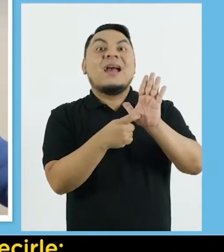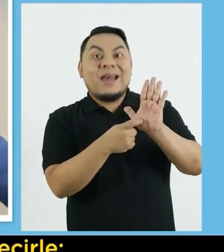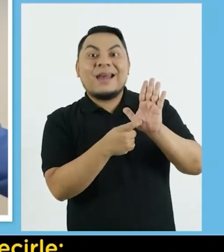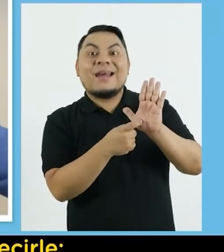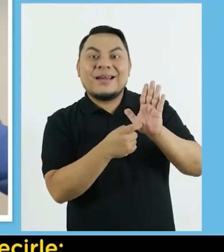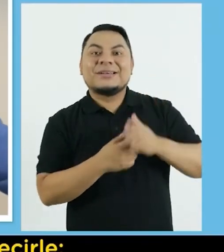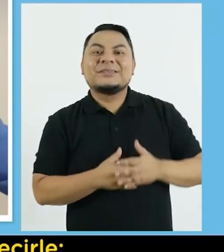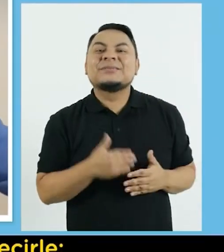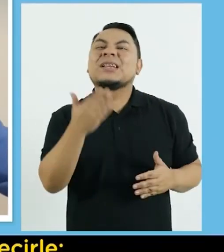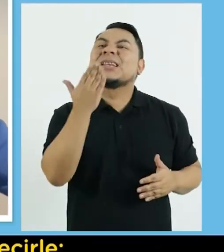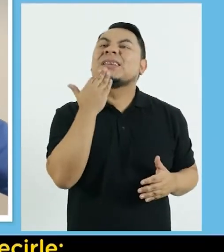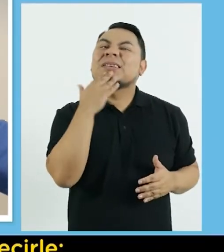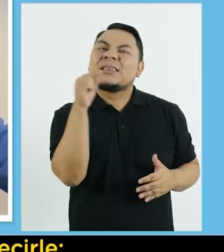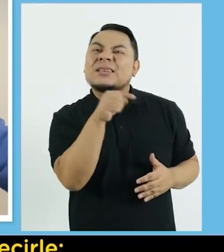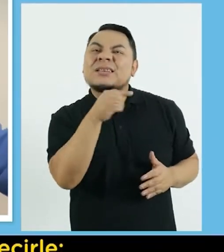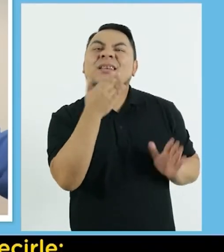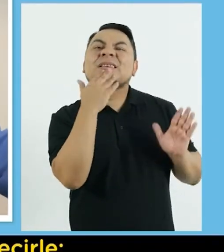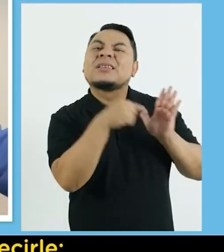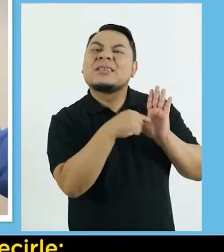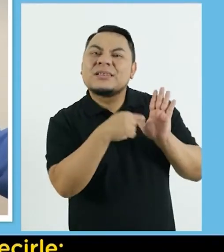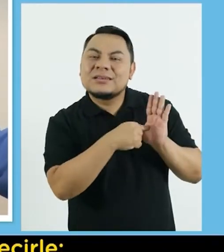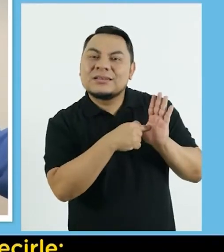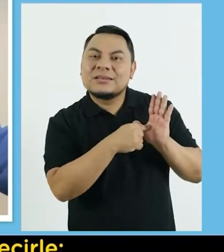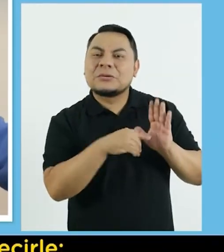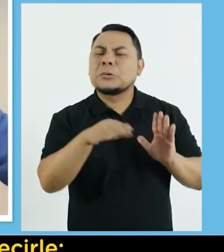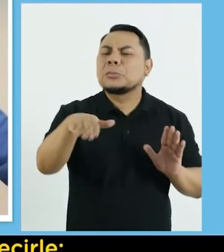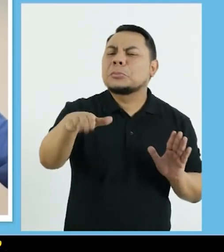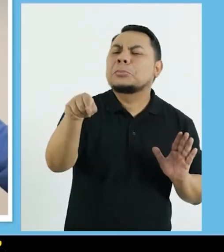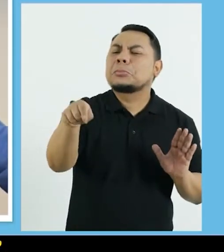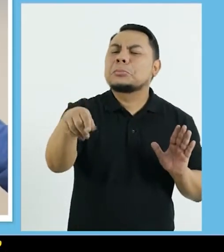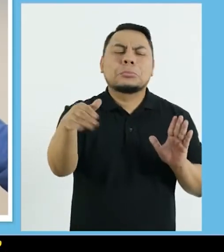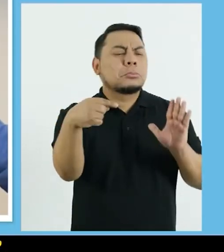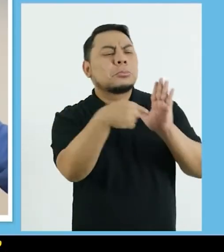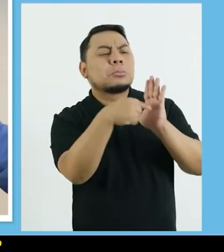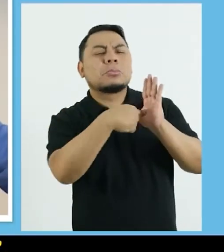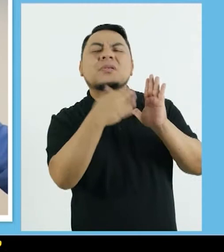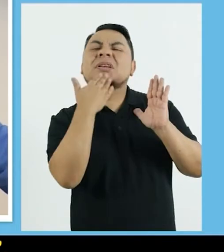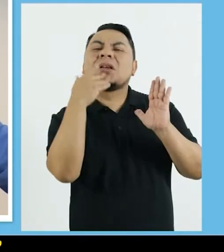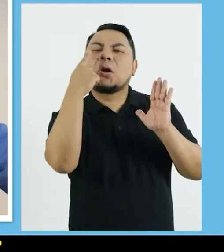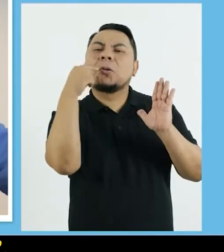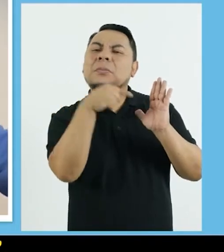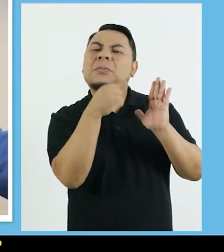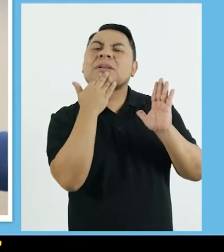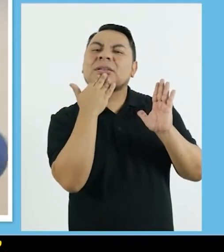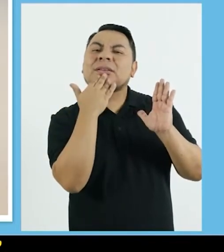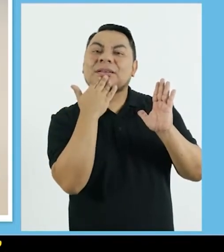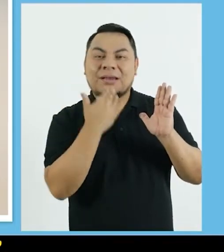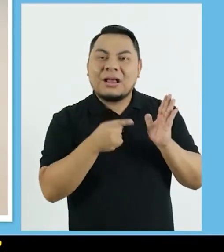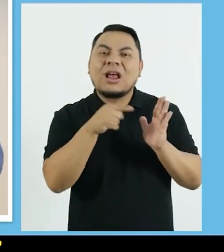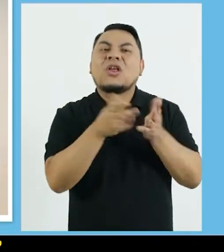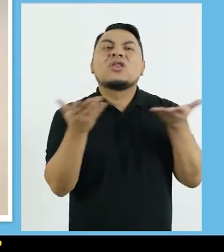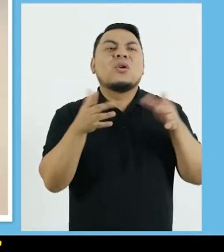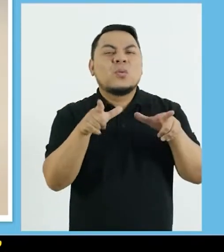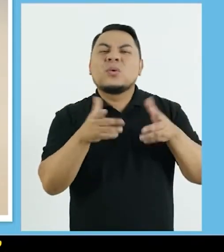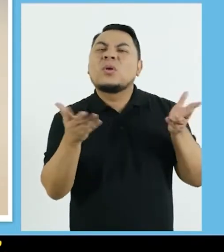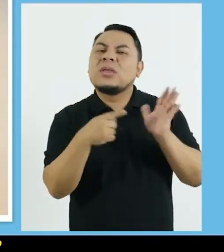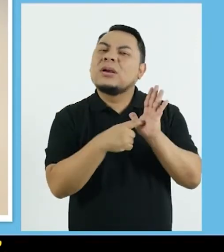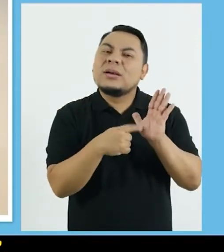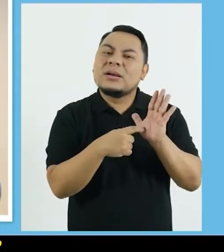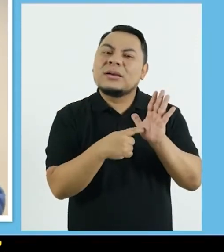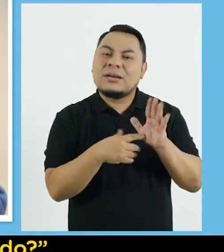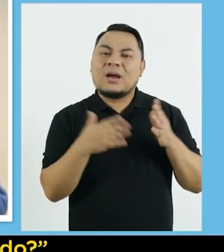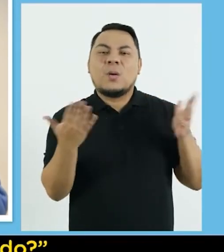familiares Y decirle ¿Quién es ella? O ¿Quién es él?